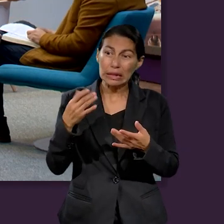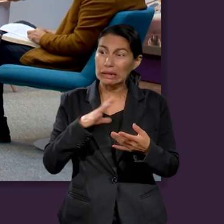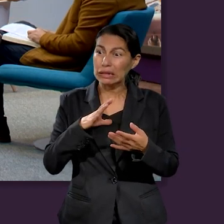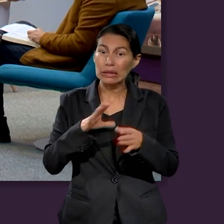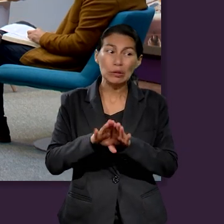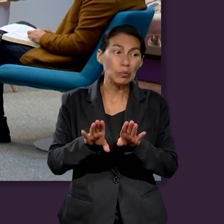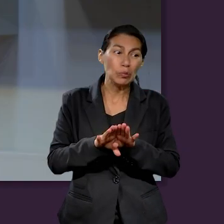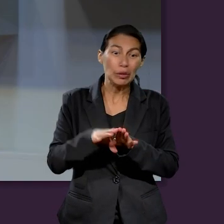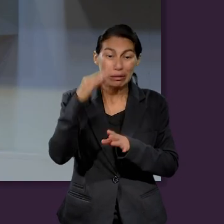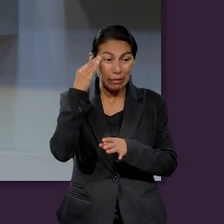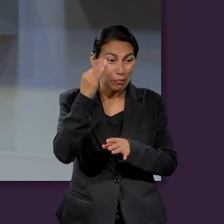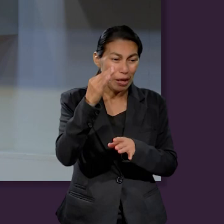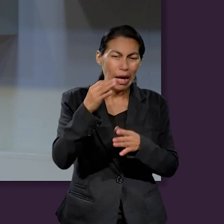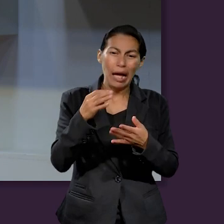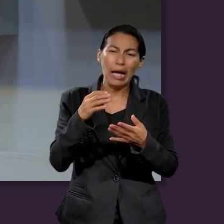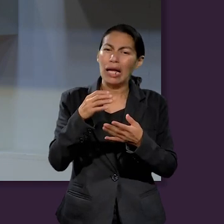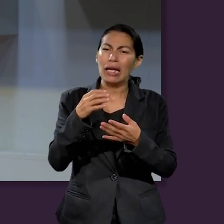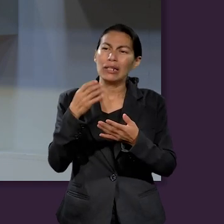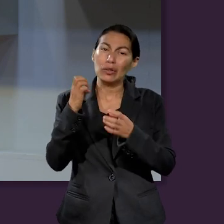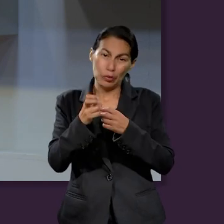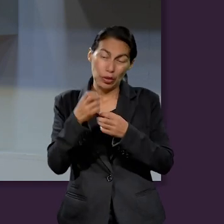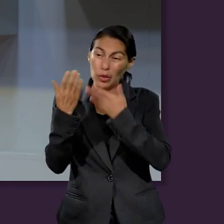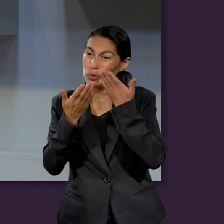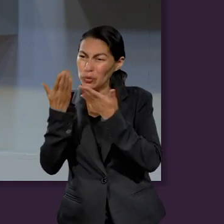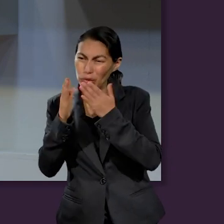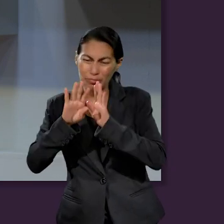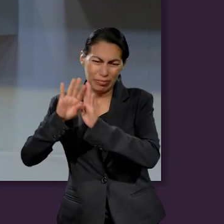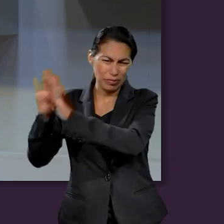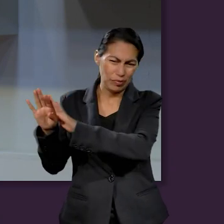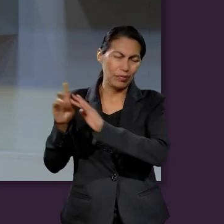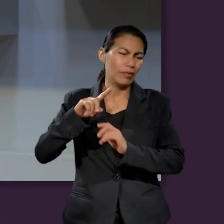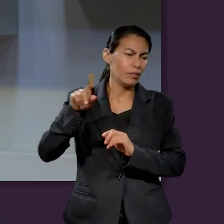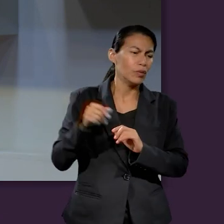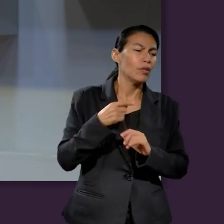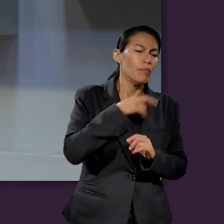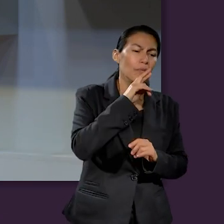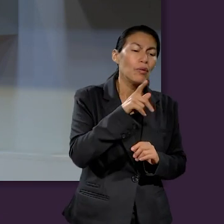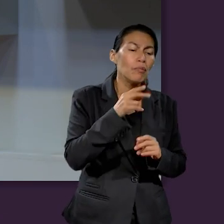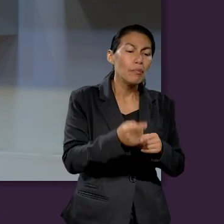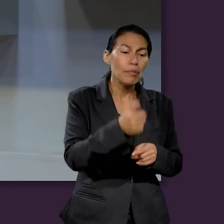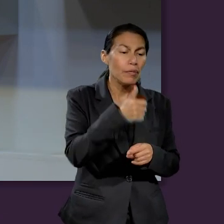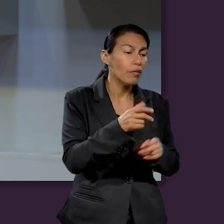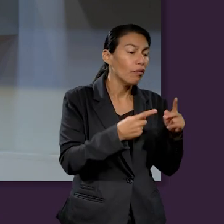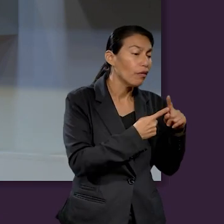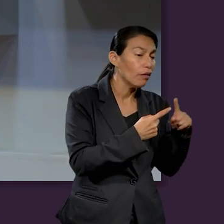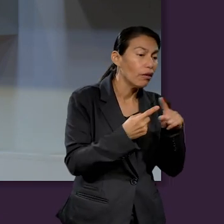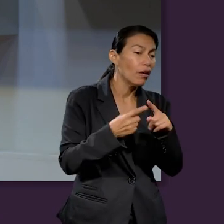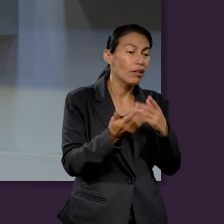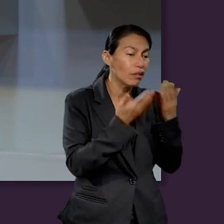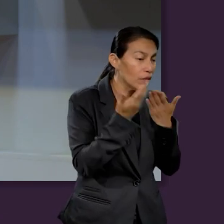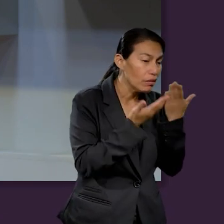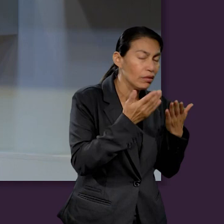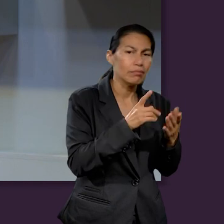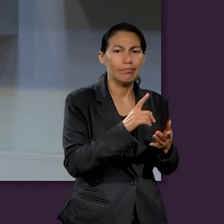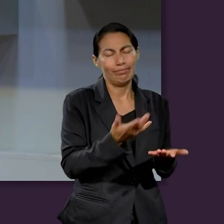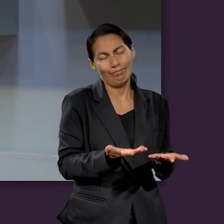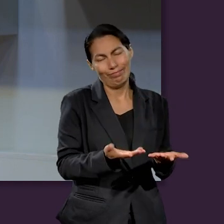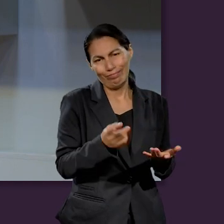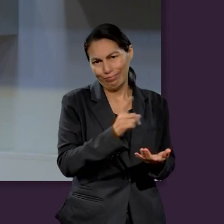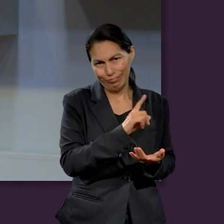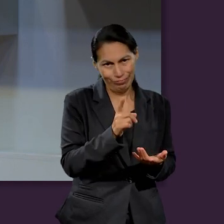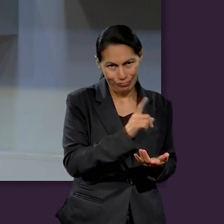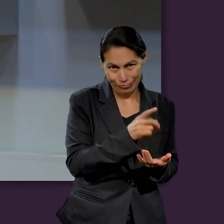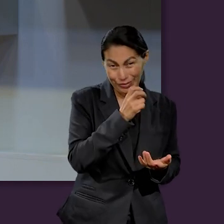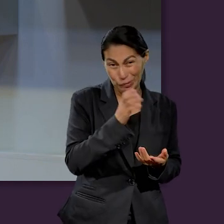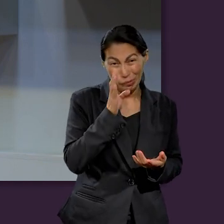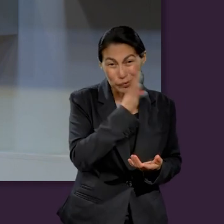porque tengo que hacer tareas y olvidamos a Dios, ¿no? Y tú mencionabas algo ahí muy importante y que quiero recapitularlo y mencionarlo para que nuestros